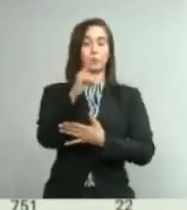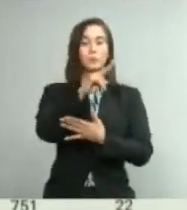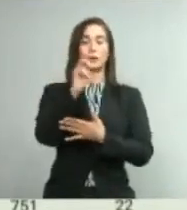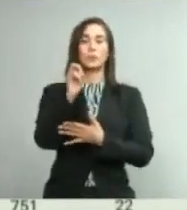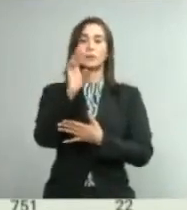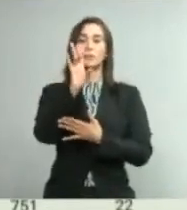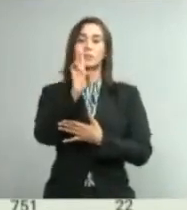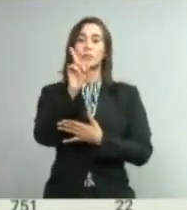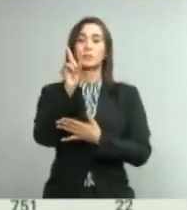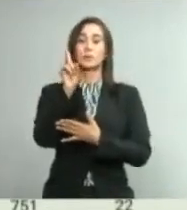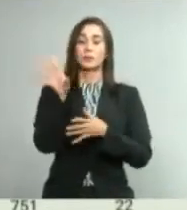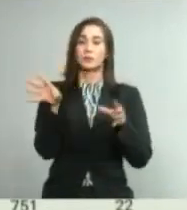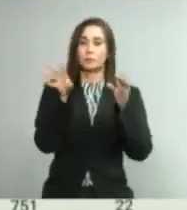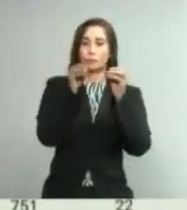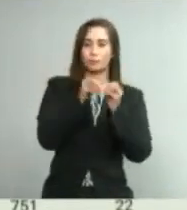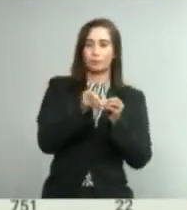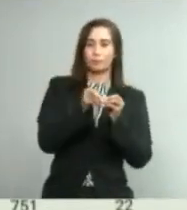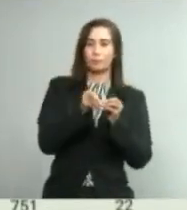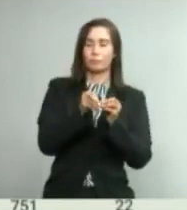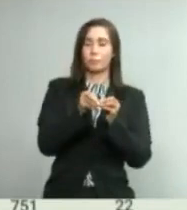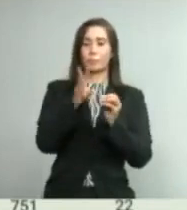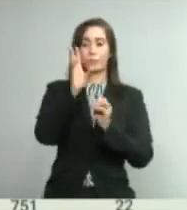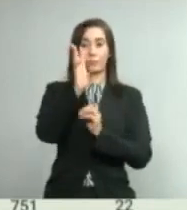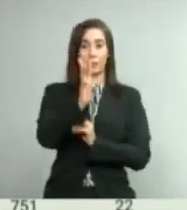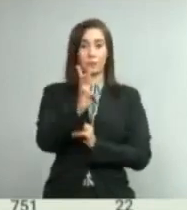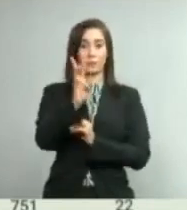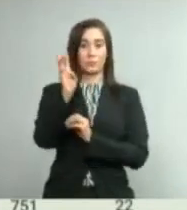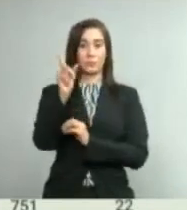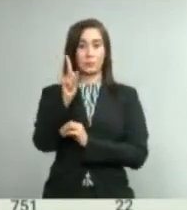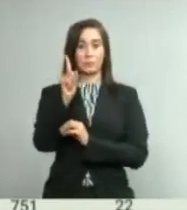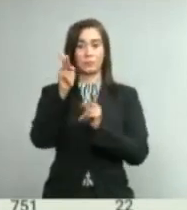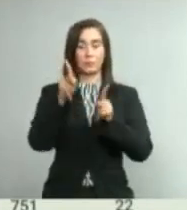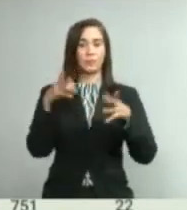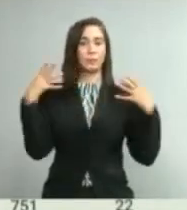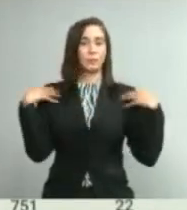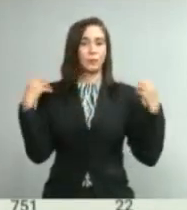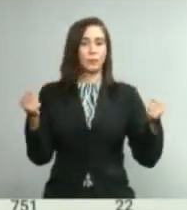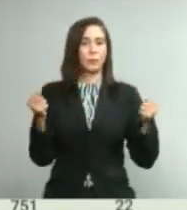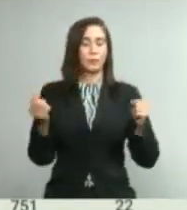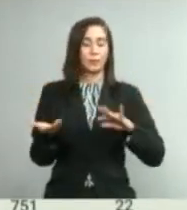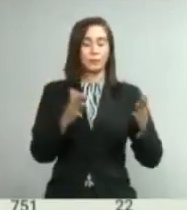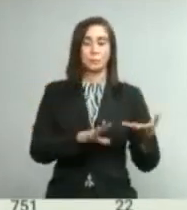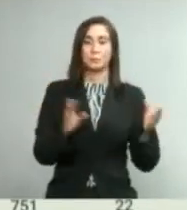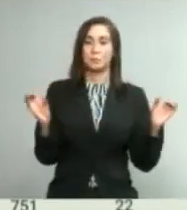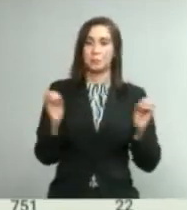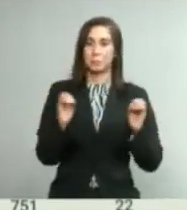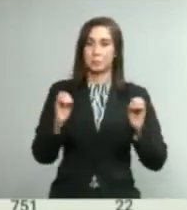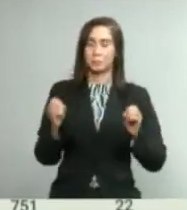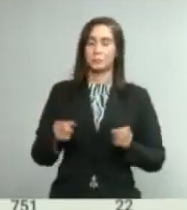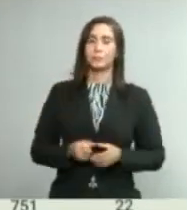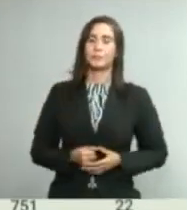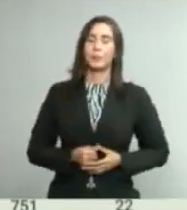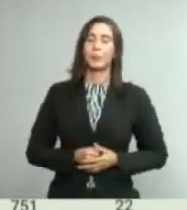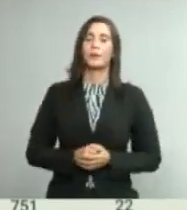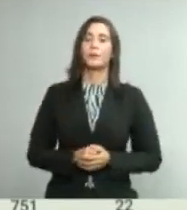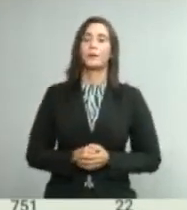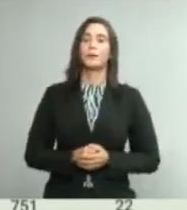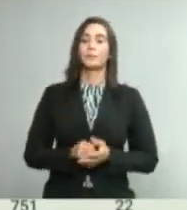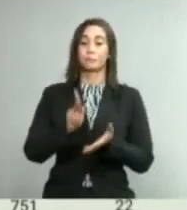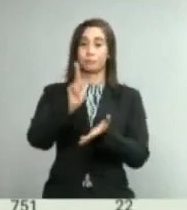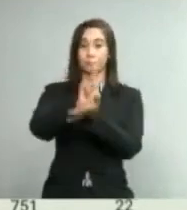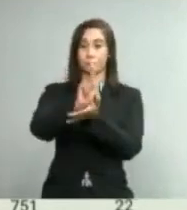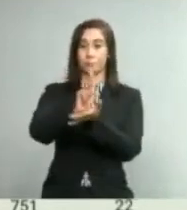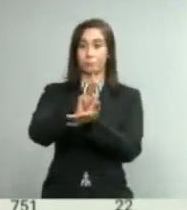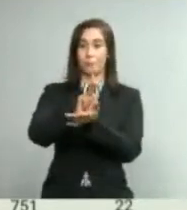271 acumulados, 61 recuperados, cero fallecimientos. La